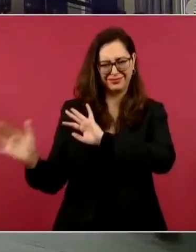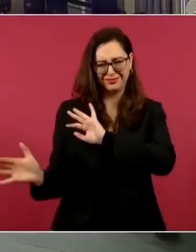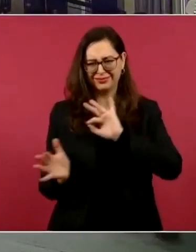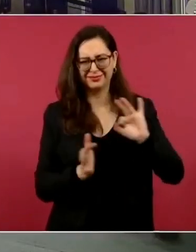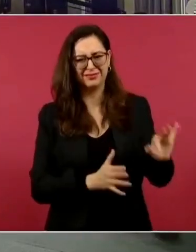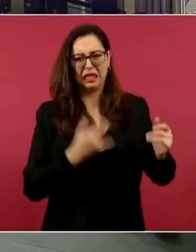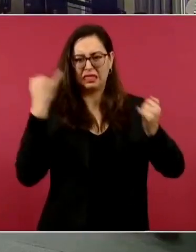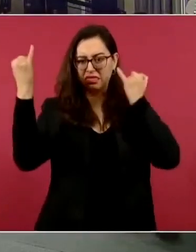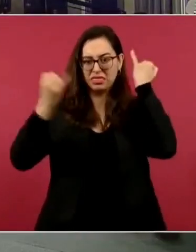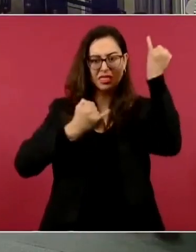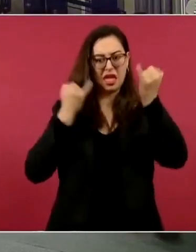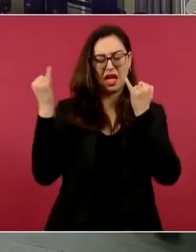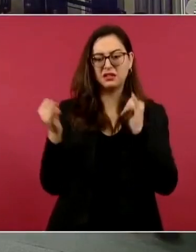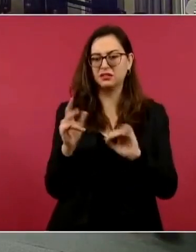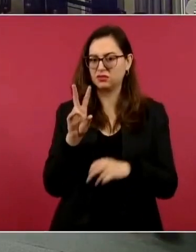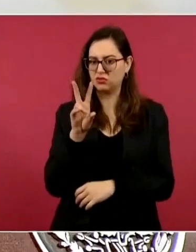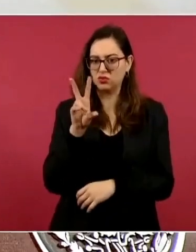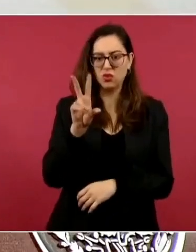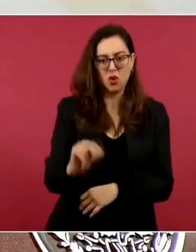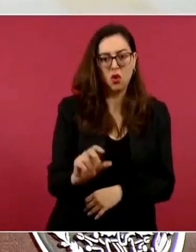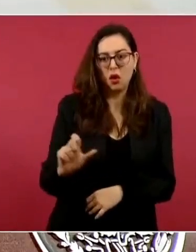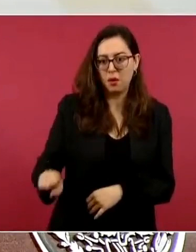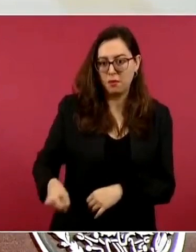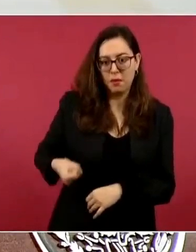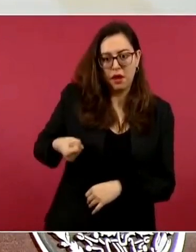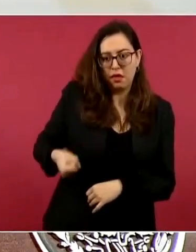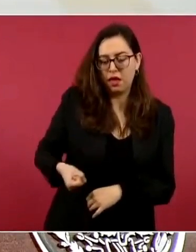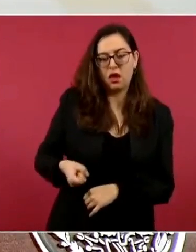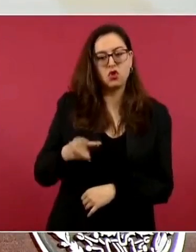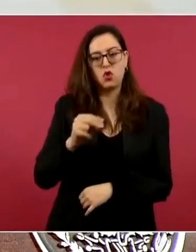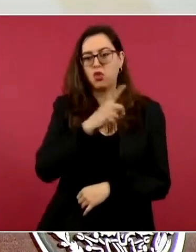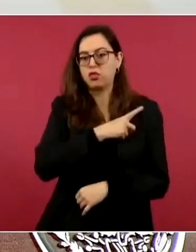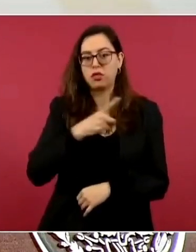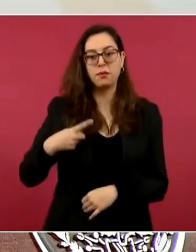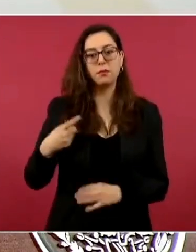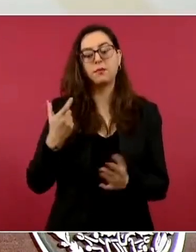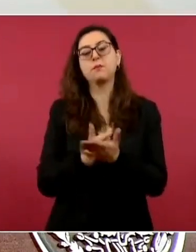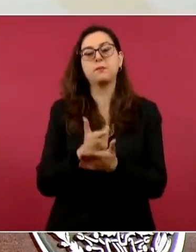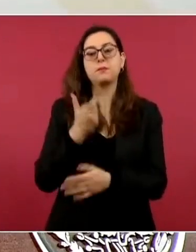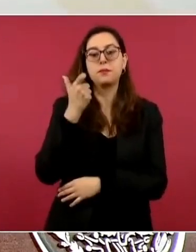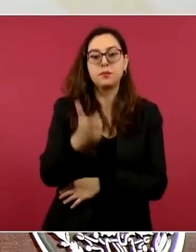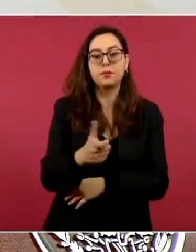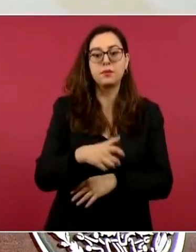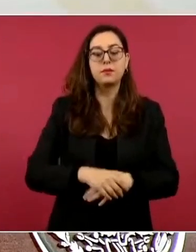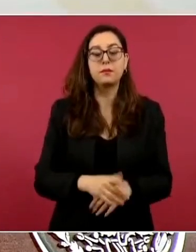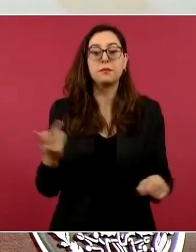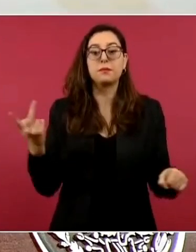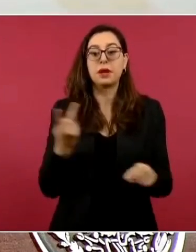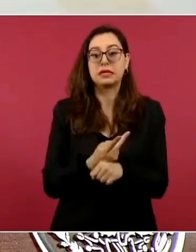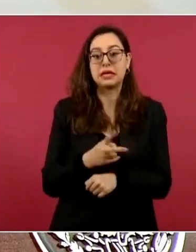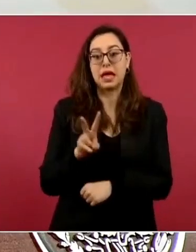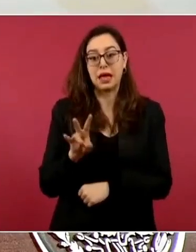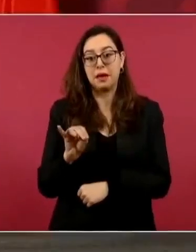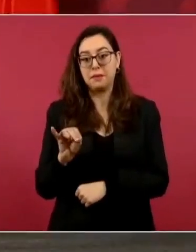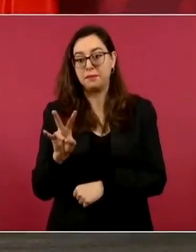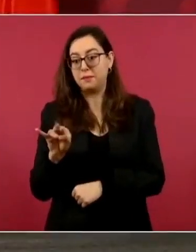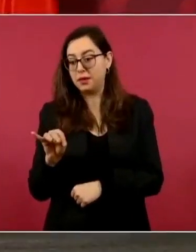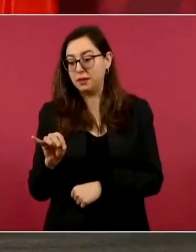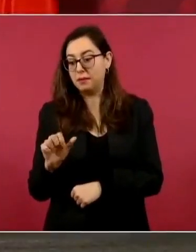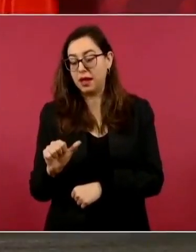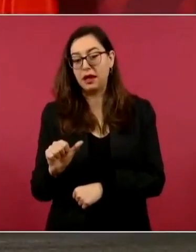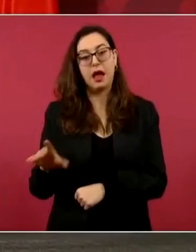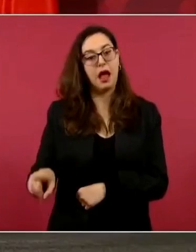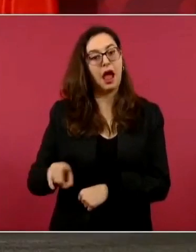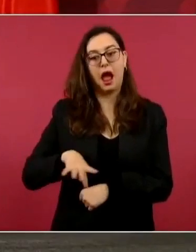no deben de pagar el equipaje, porque Viva Aerobús se pasó de rosca